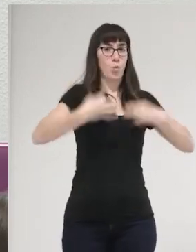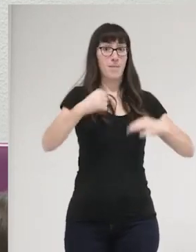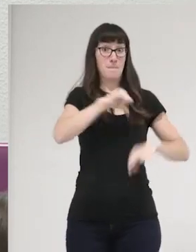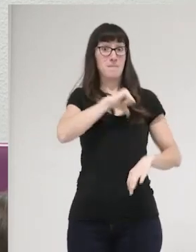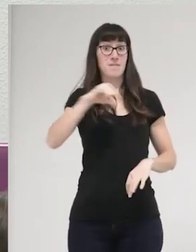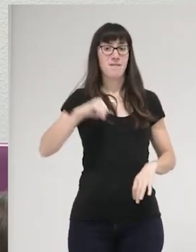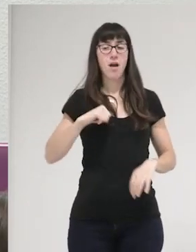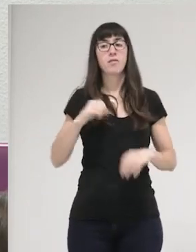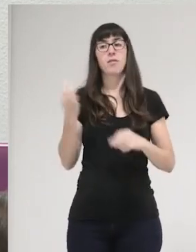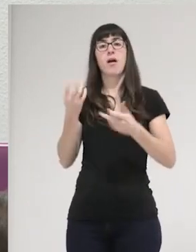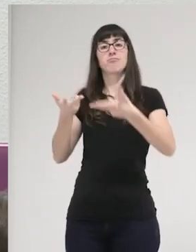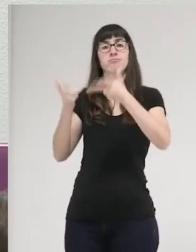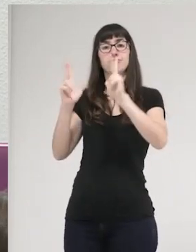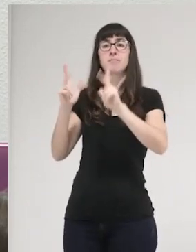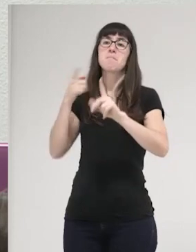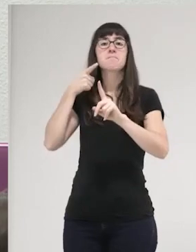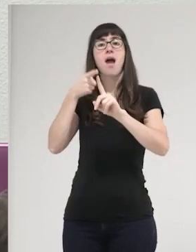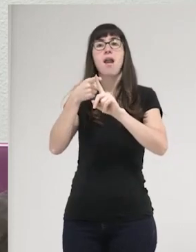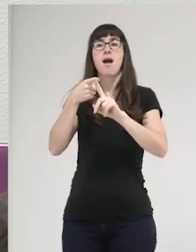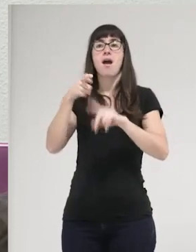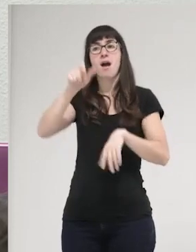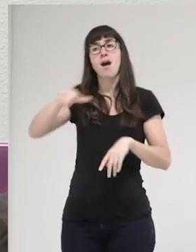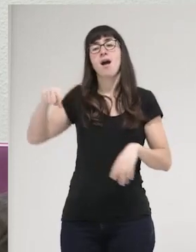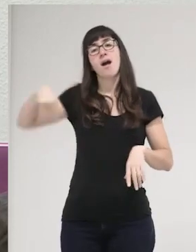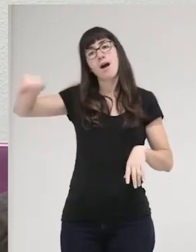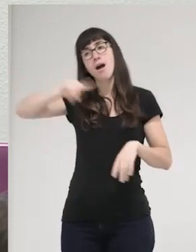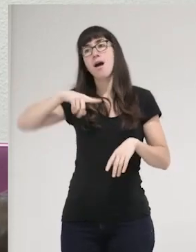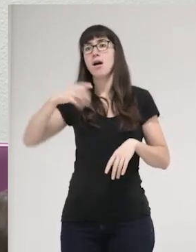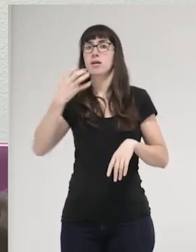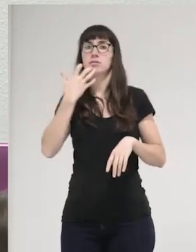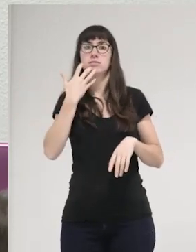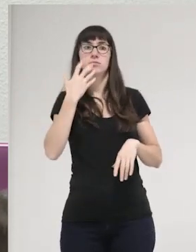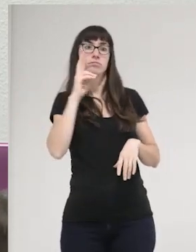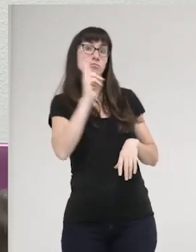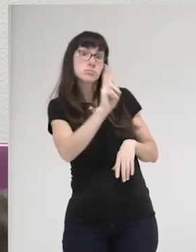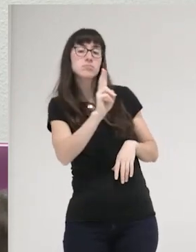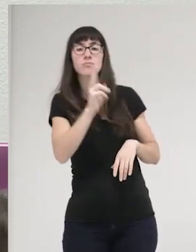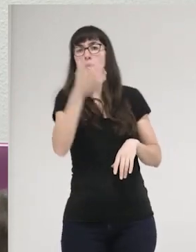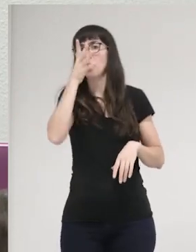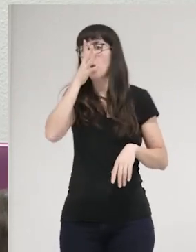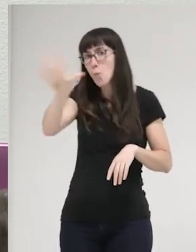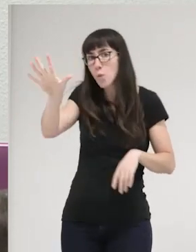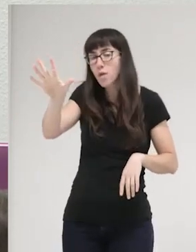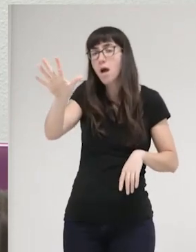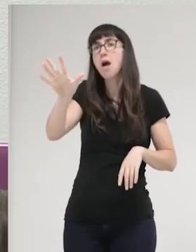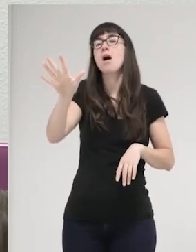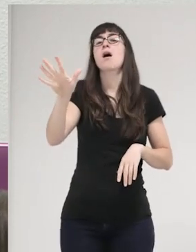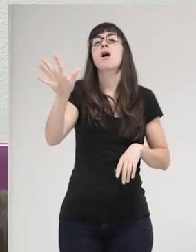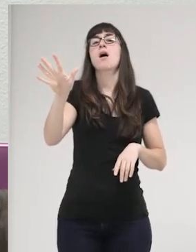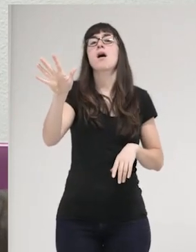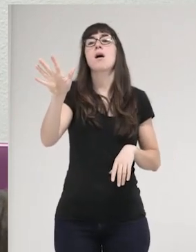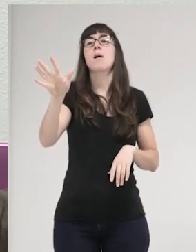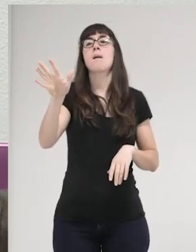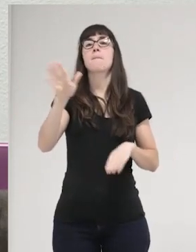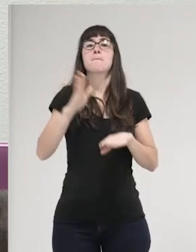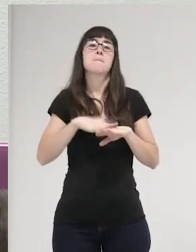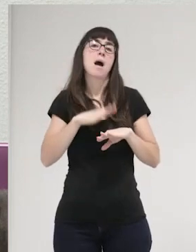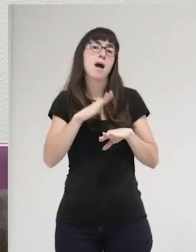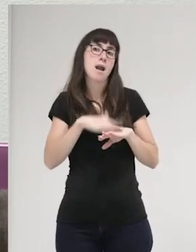para realizar la denuncia, para